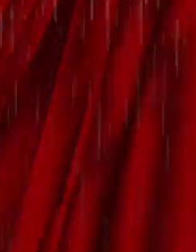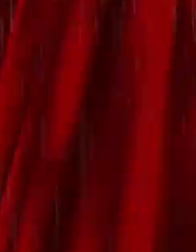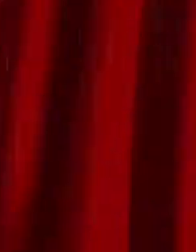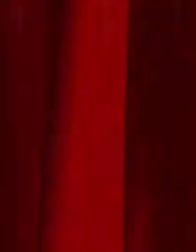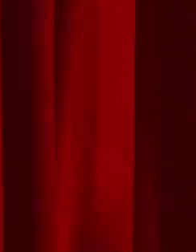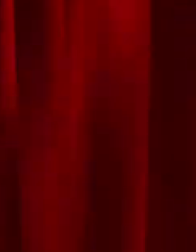¡Adiós! ¡Adiós! ¡Adiós! ¡Adiós! Gracias.